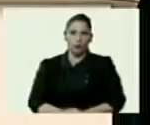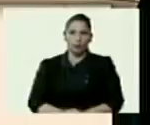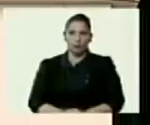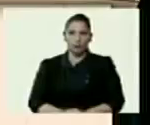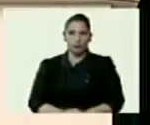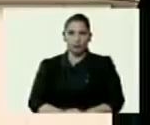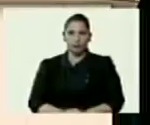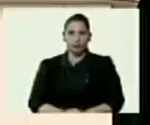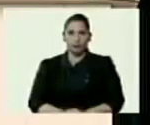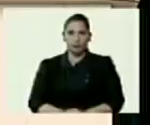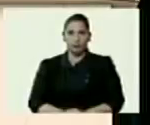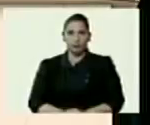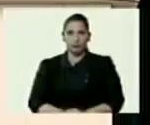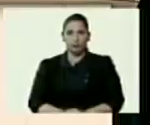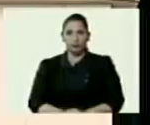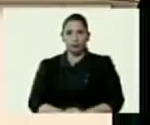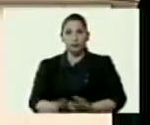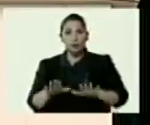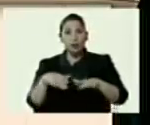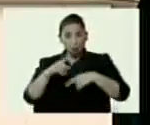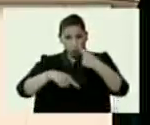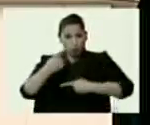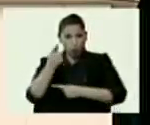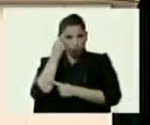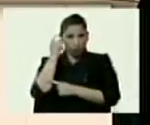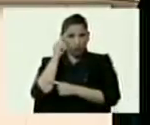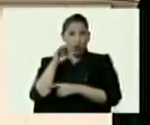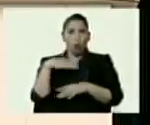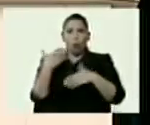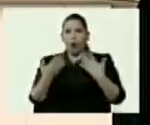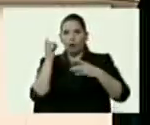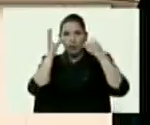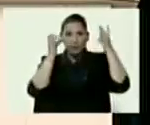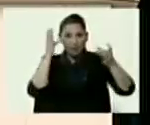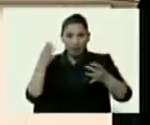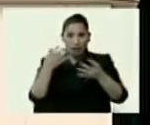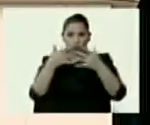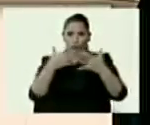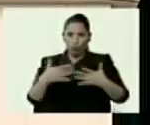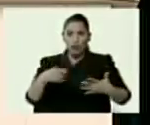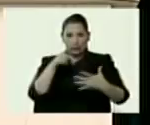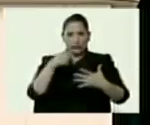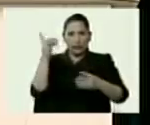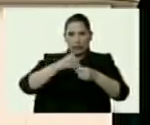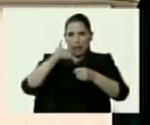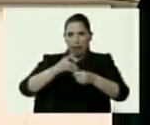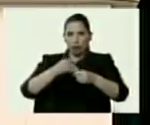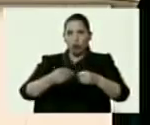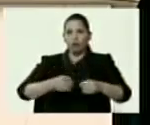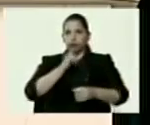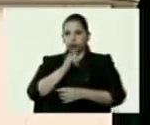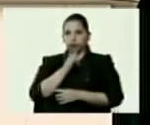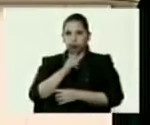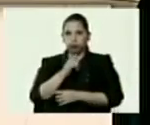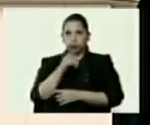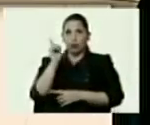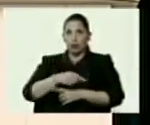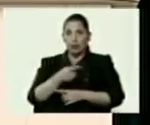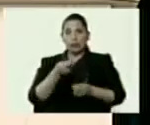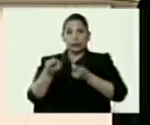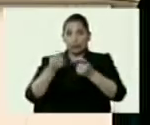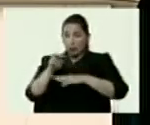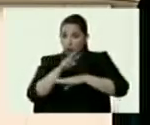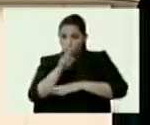Resulta. La próxima vez que vayan a inventar un documento, este es un dato que les aportamos de manera gratuita, tienen que colocar República Bolivariana de